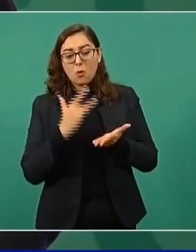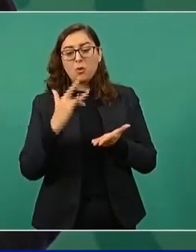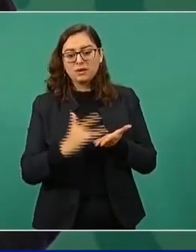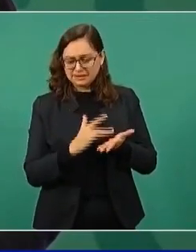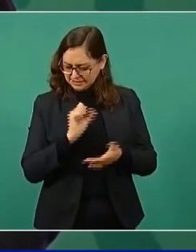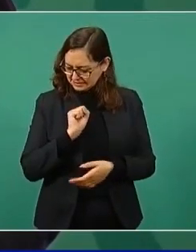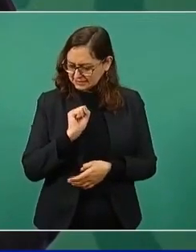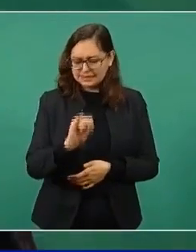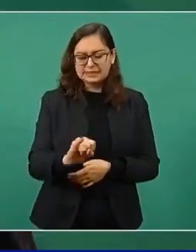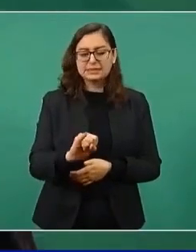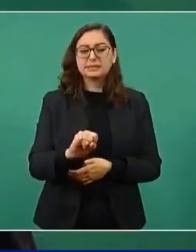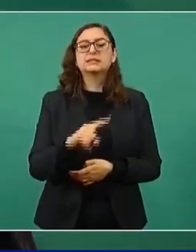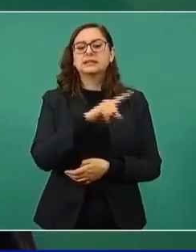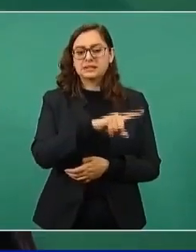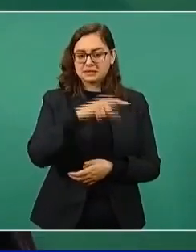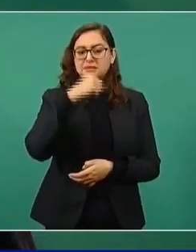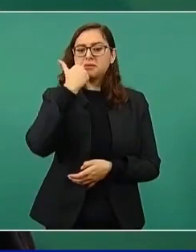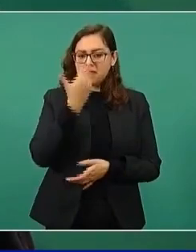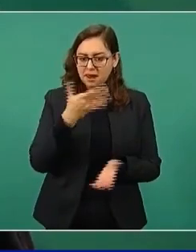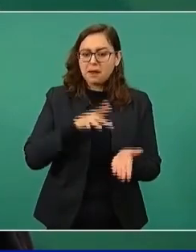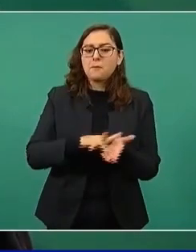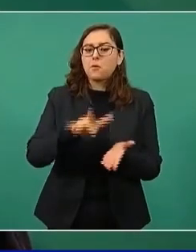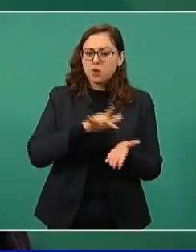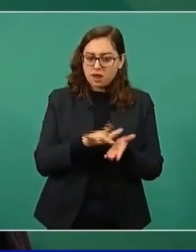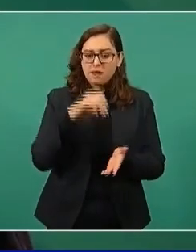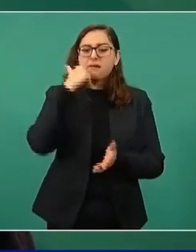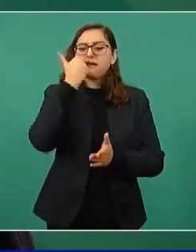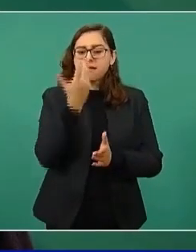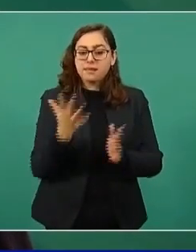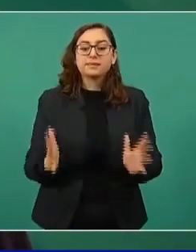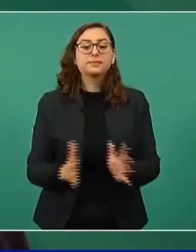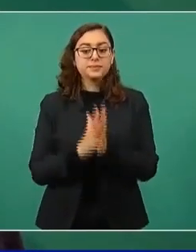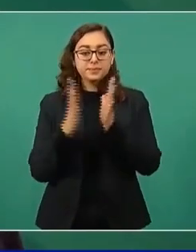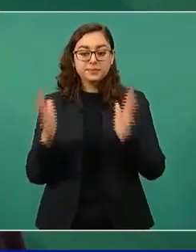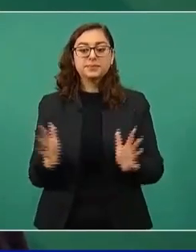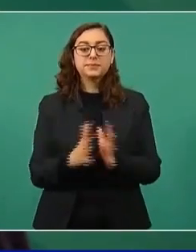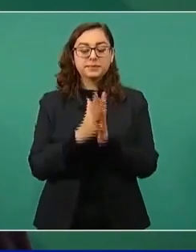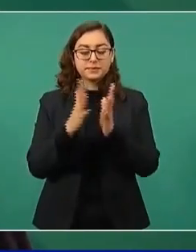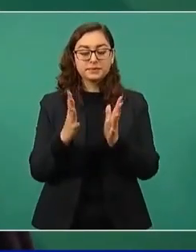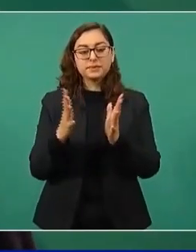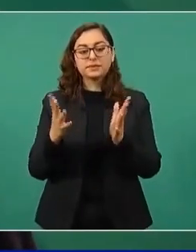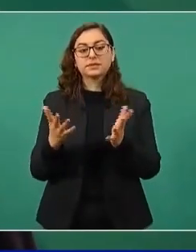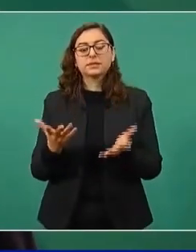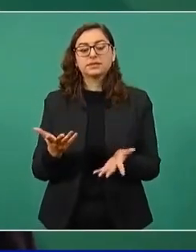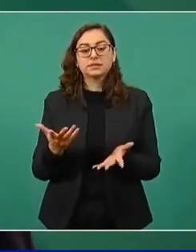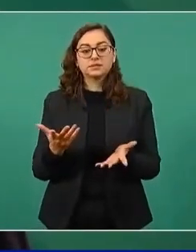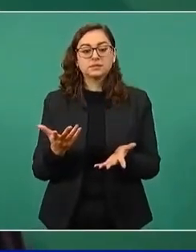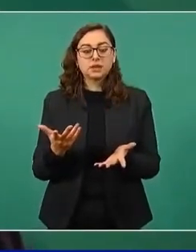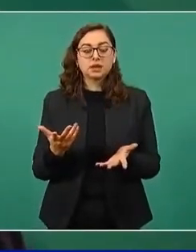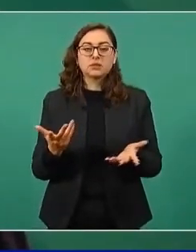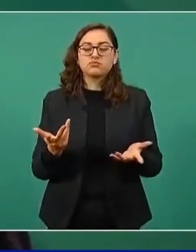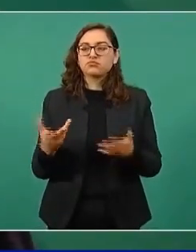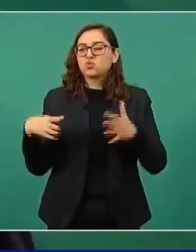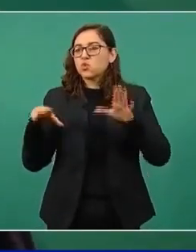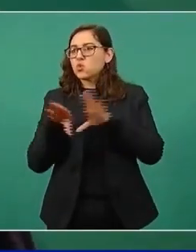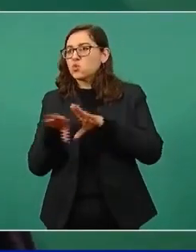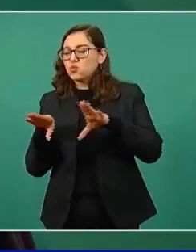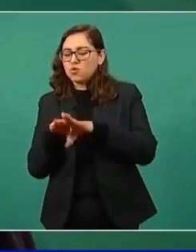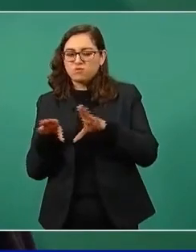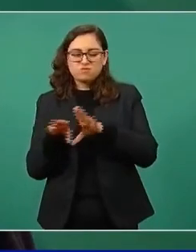contribuir a que se busque